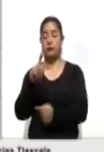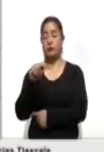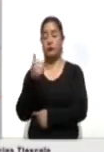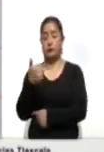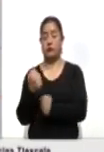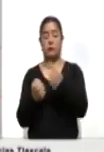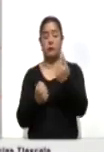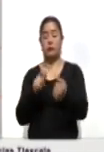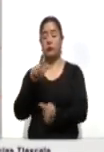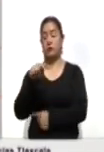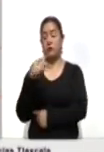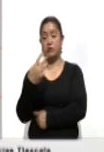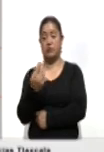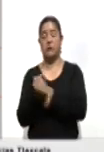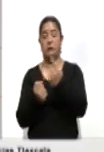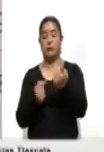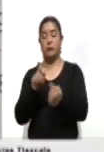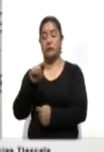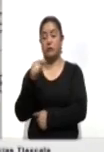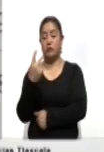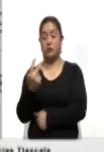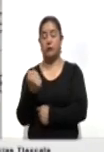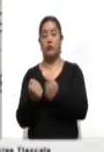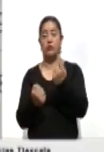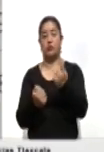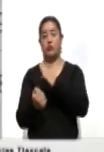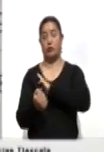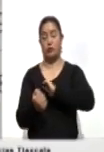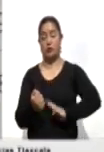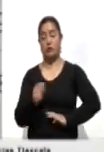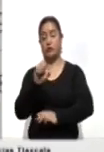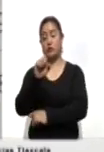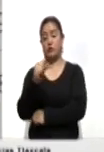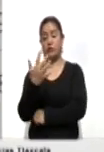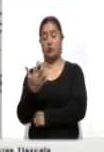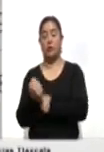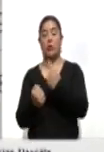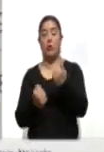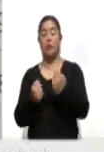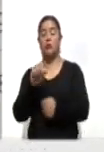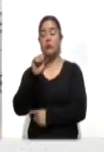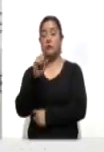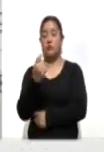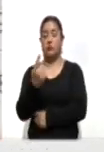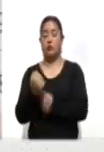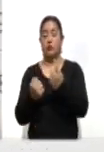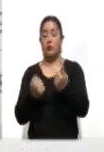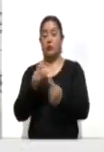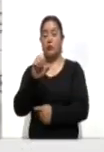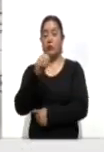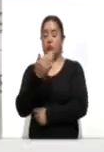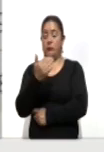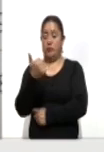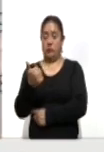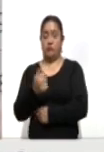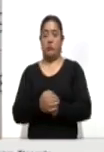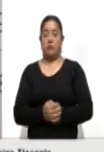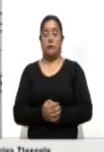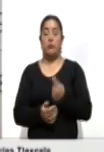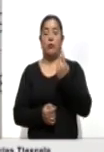Ayocomanitla 73, Tocatlán 72, Coapiextla 65, Sacuelpan 61, Xilosostla 56,